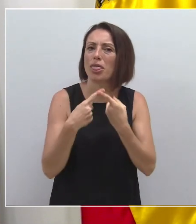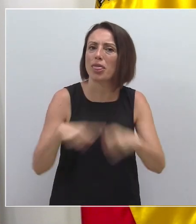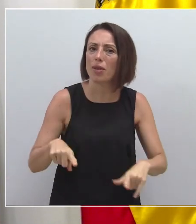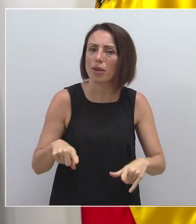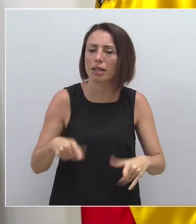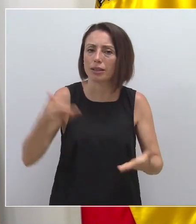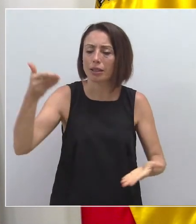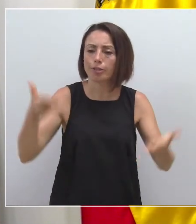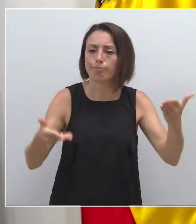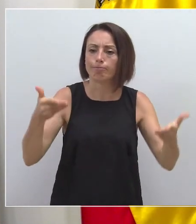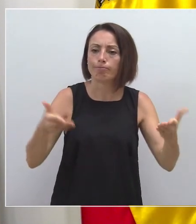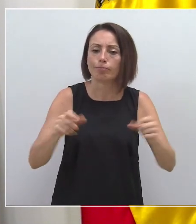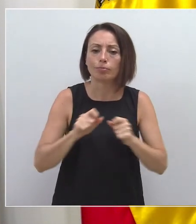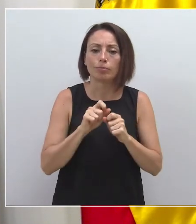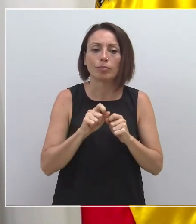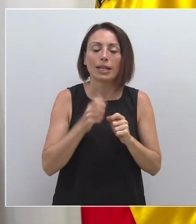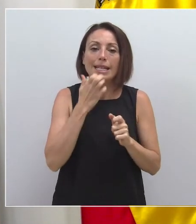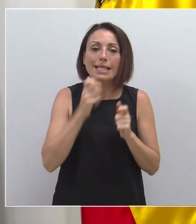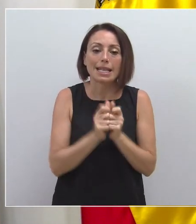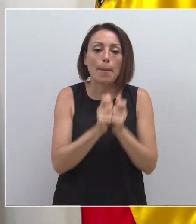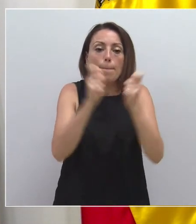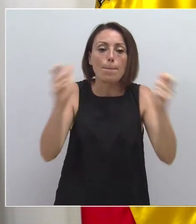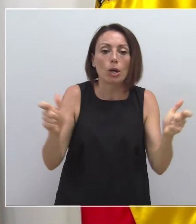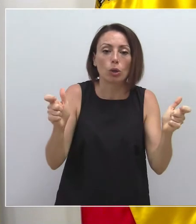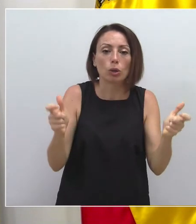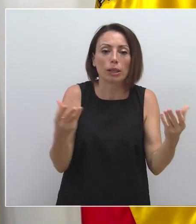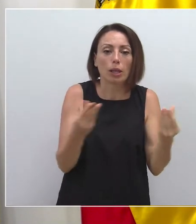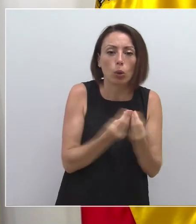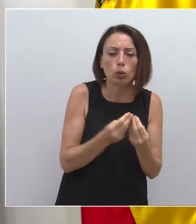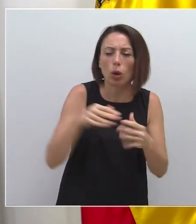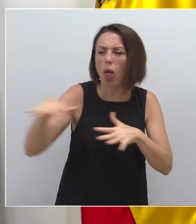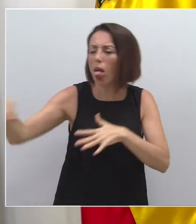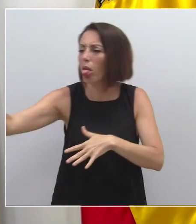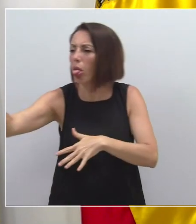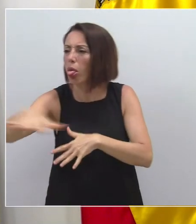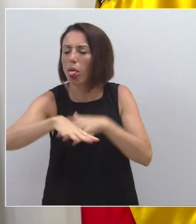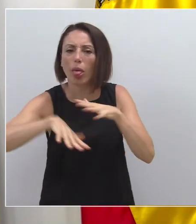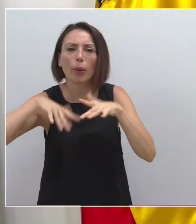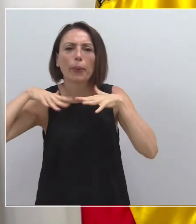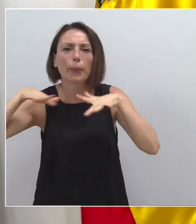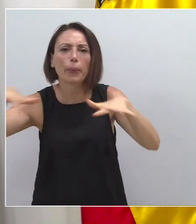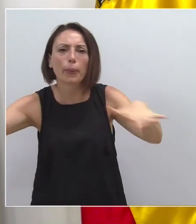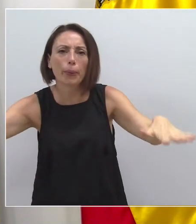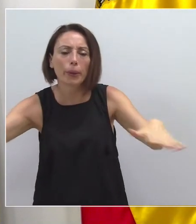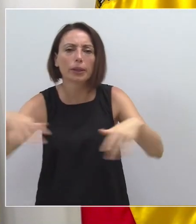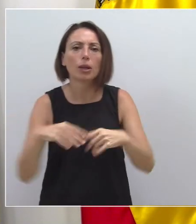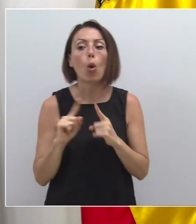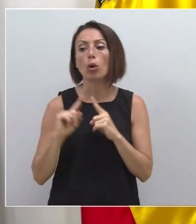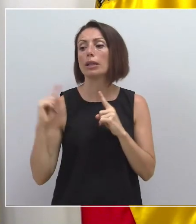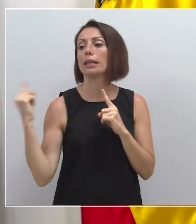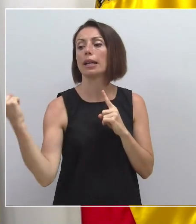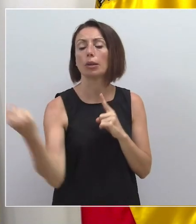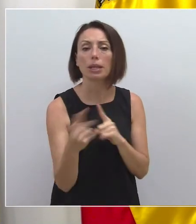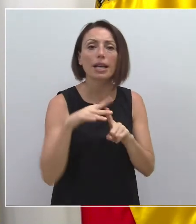cuanto que el brote esté concentrado, el brote esté diseminado, el brote sea más o menos transversal y en qué